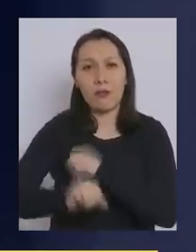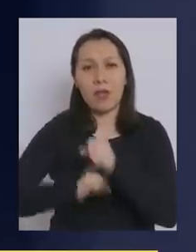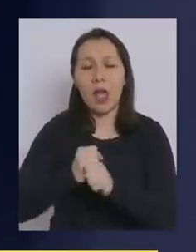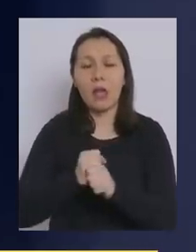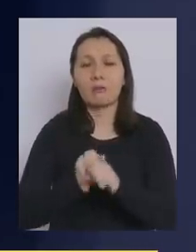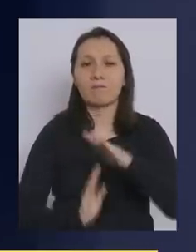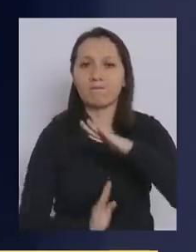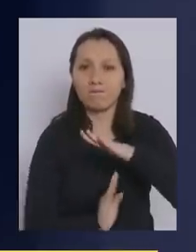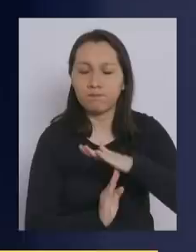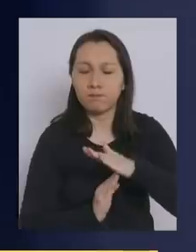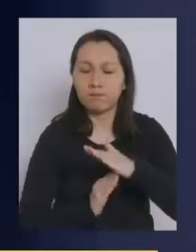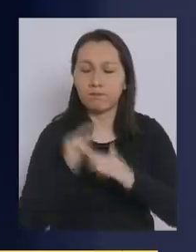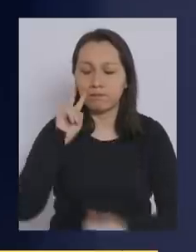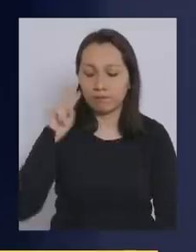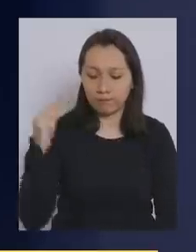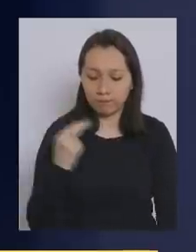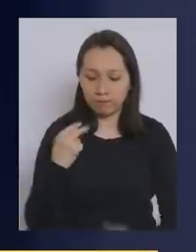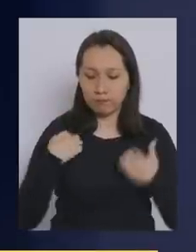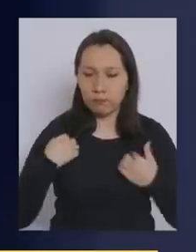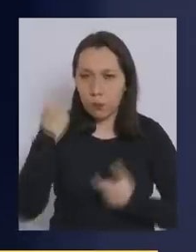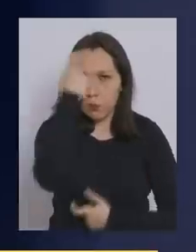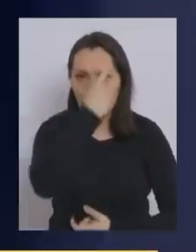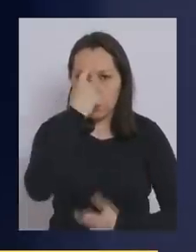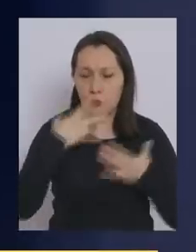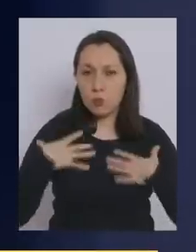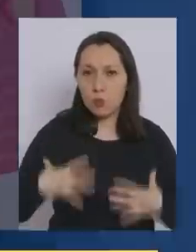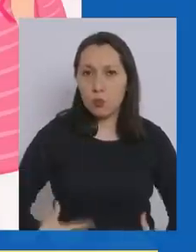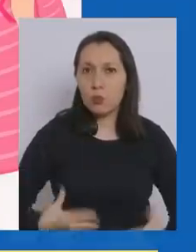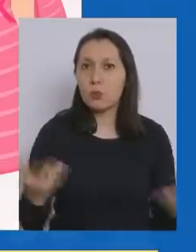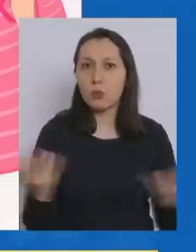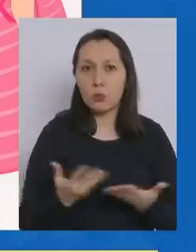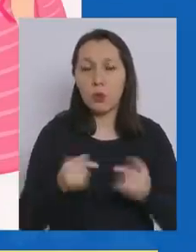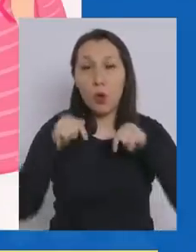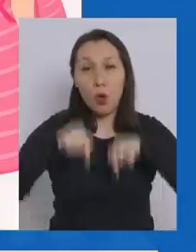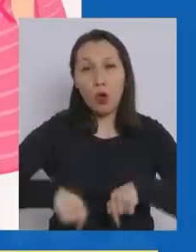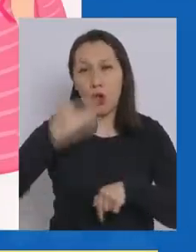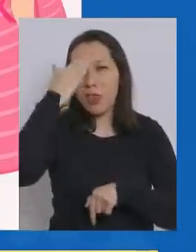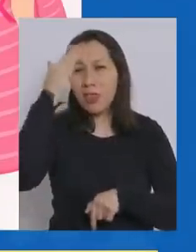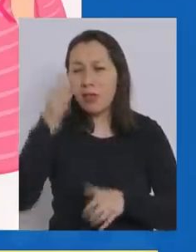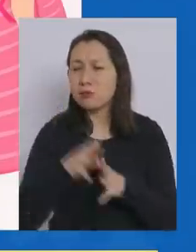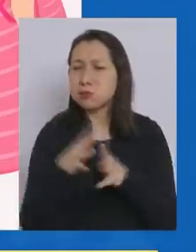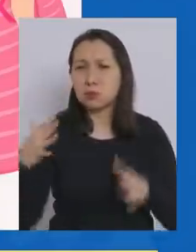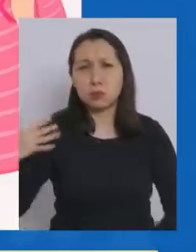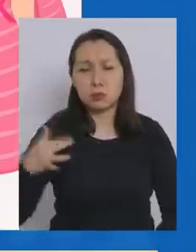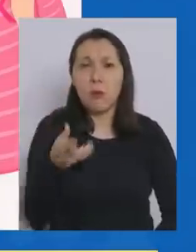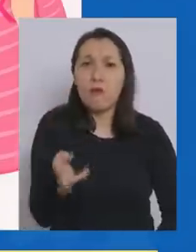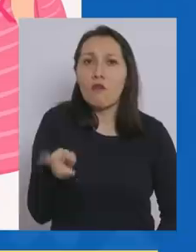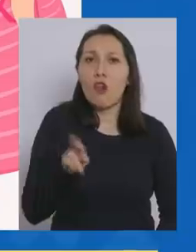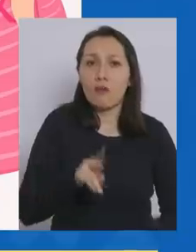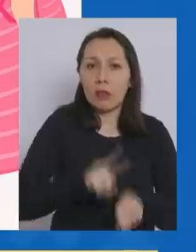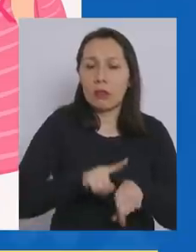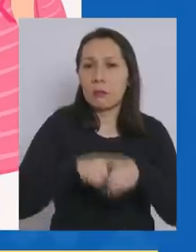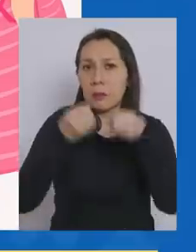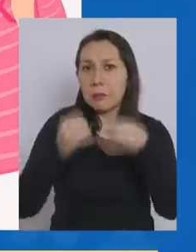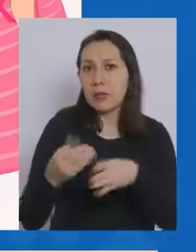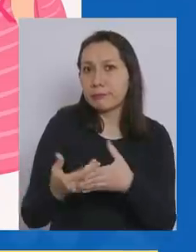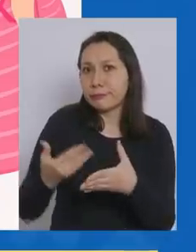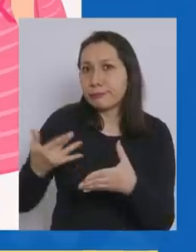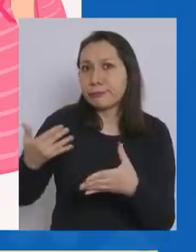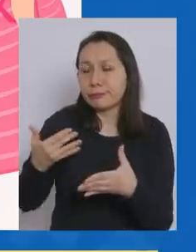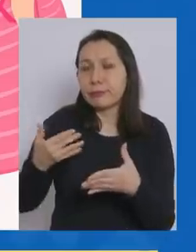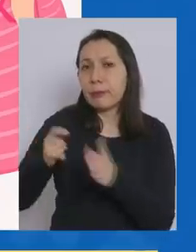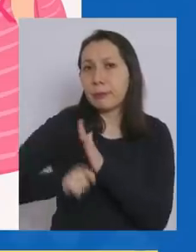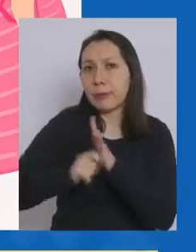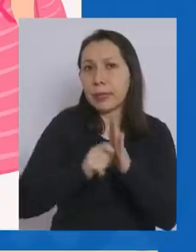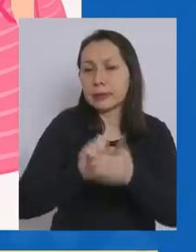hagan un paralel y se preocupen de ellas. Y se preocupan de ellas porque hoy día es muy importante recuperar ese tiempo perdido durante